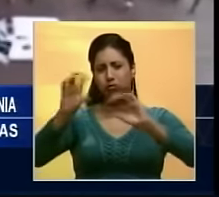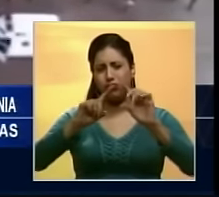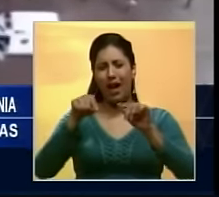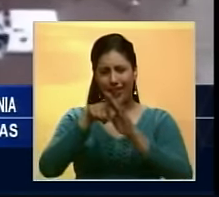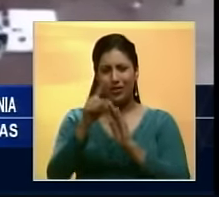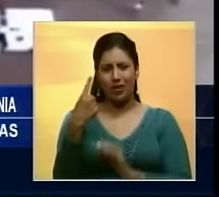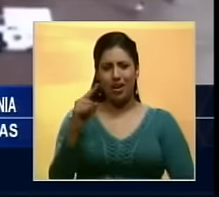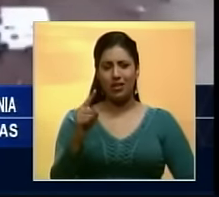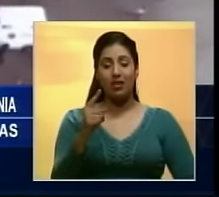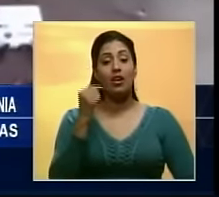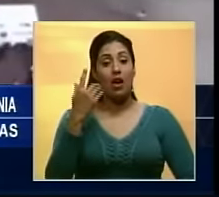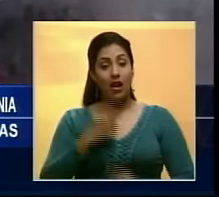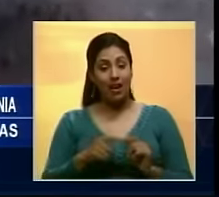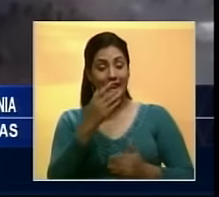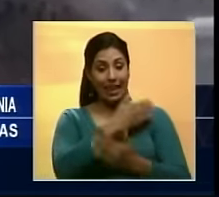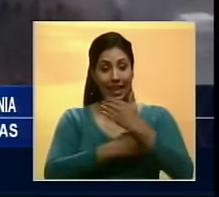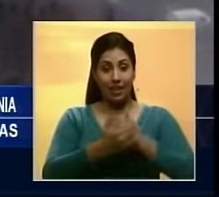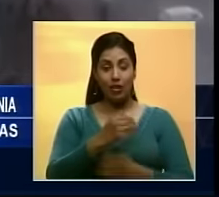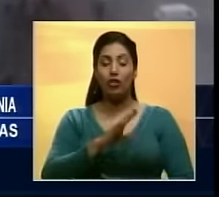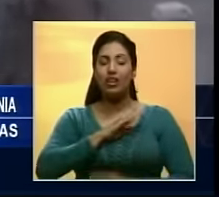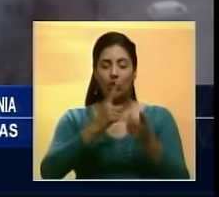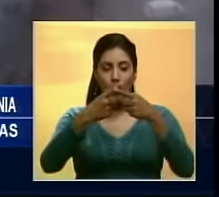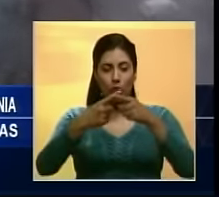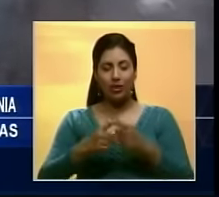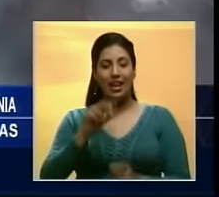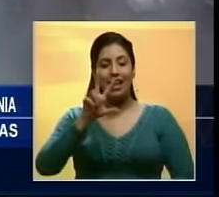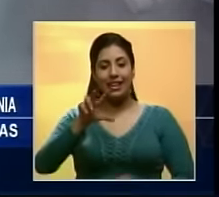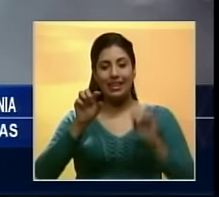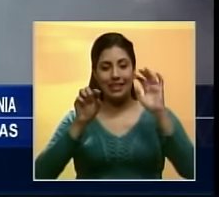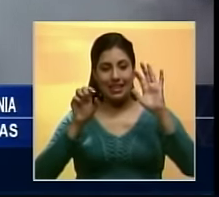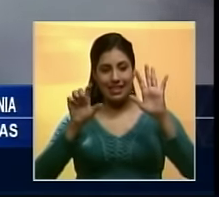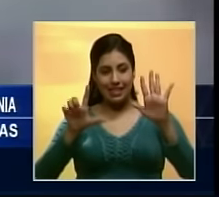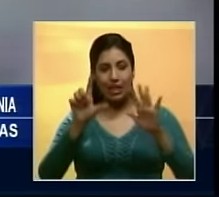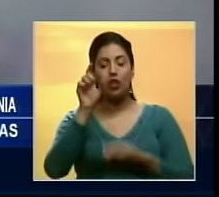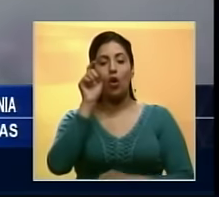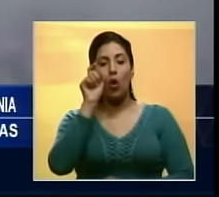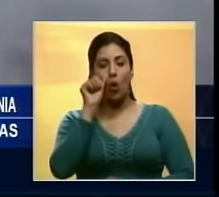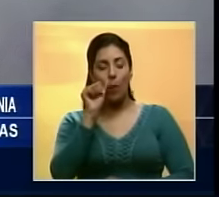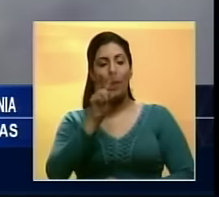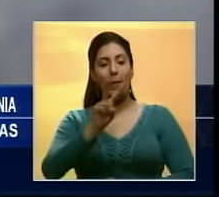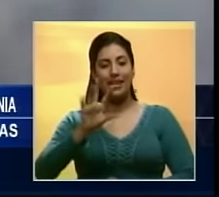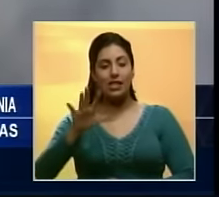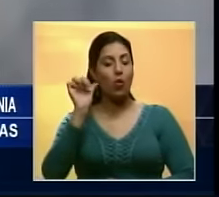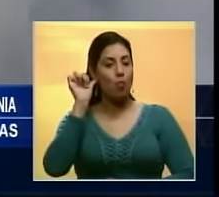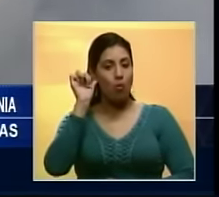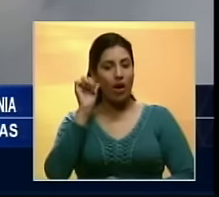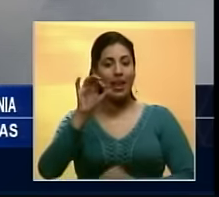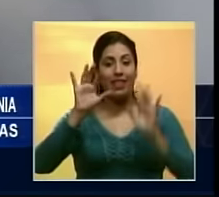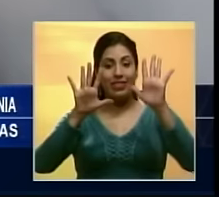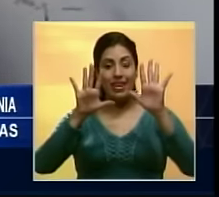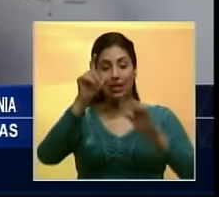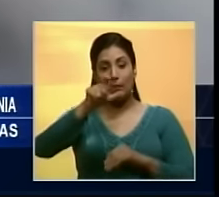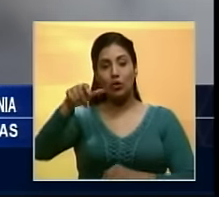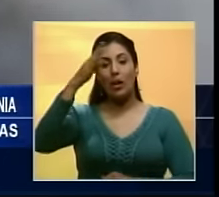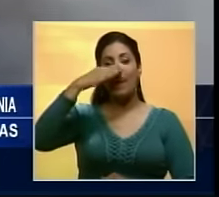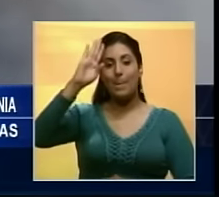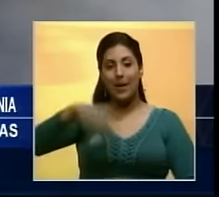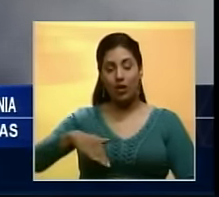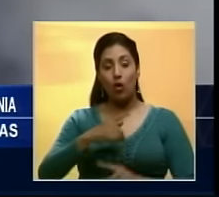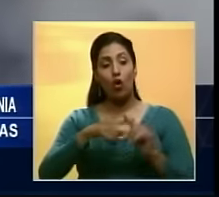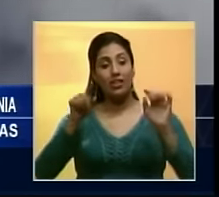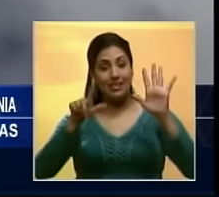pirotécnico. Entre los heridos se contabilizan 37 hombres, 25 mujeres y 10 menores de edad. De los 72